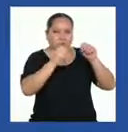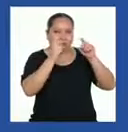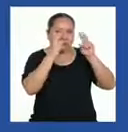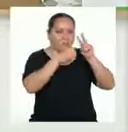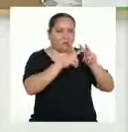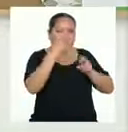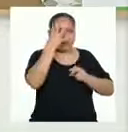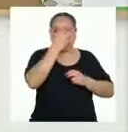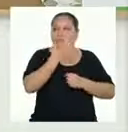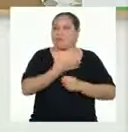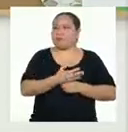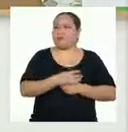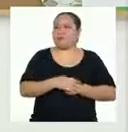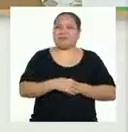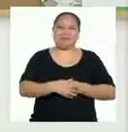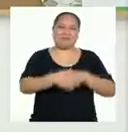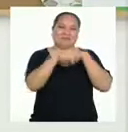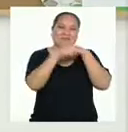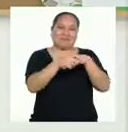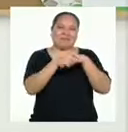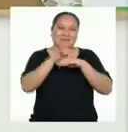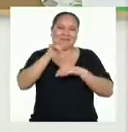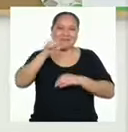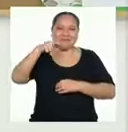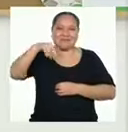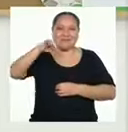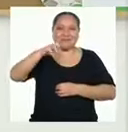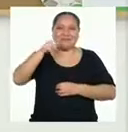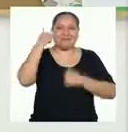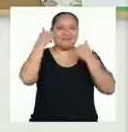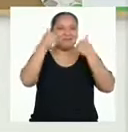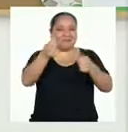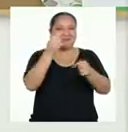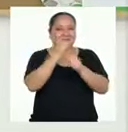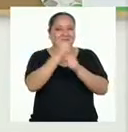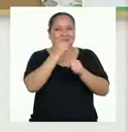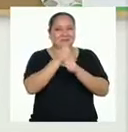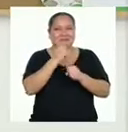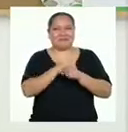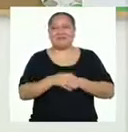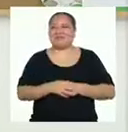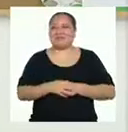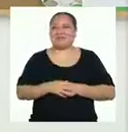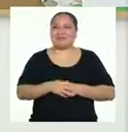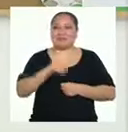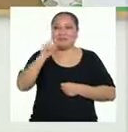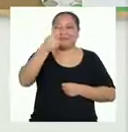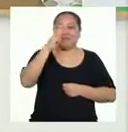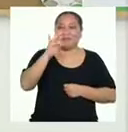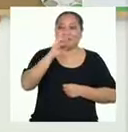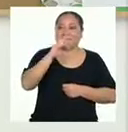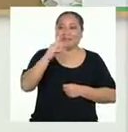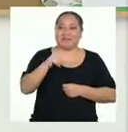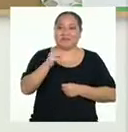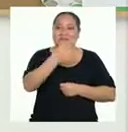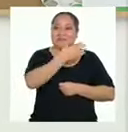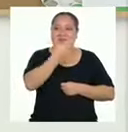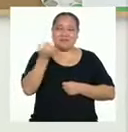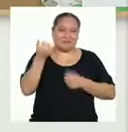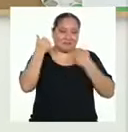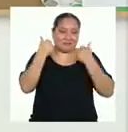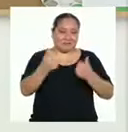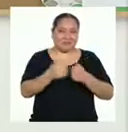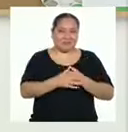atractivo. ¡Felicitaciones, Yanira! ¡Has hecho un gran trabajo! Tu primer borrador ha mejorado bastante